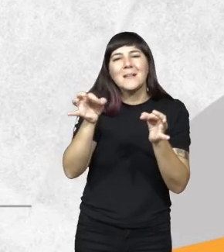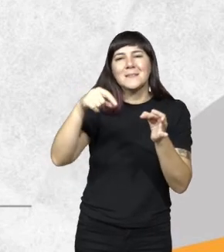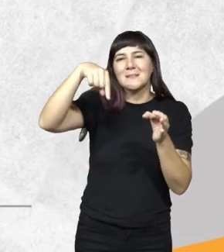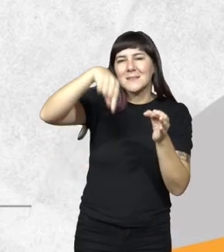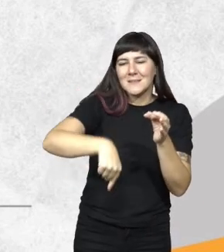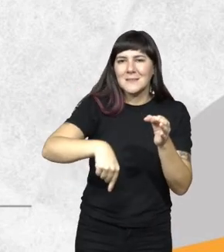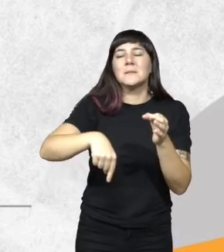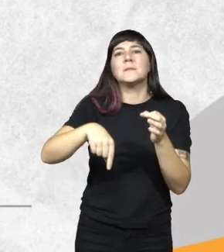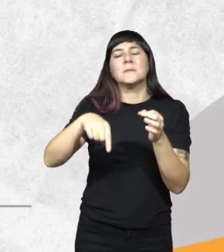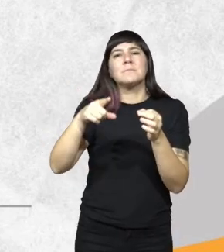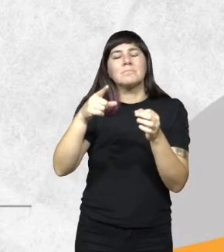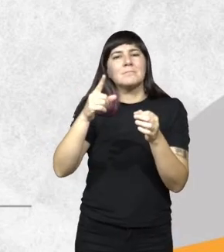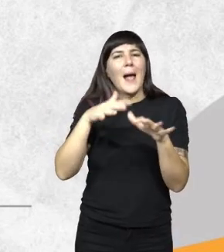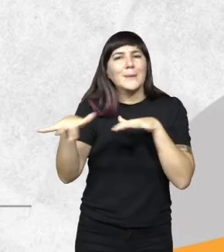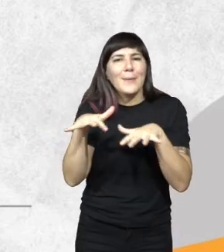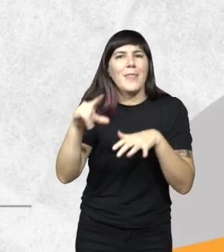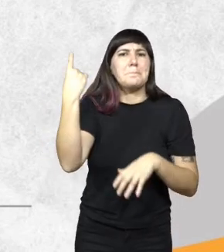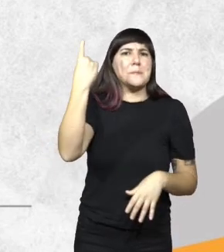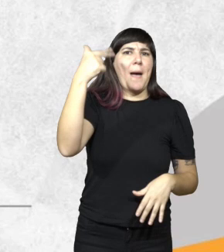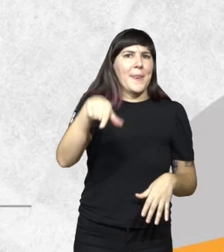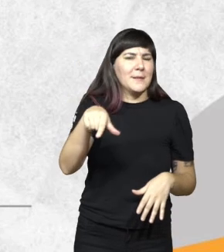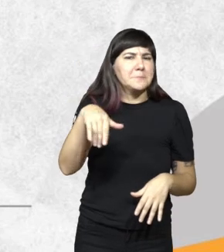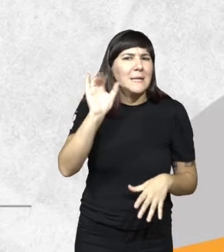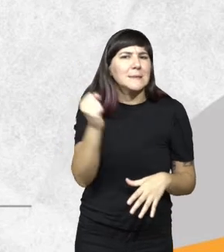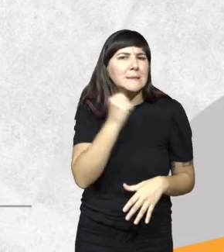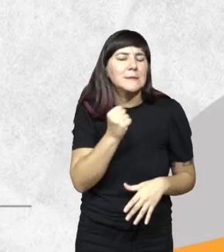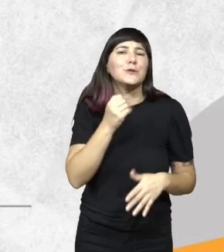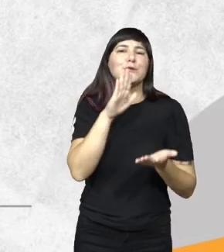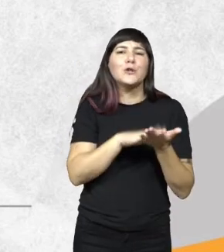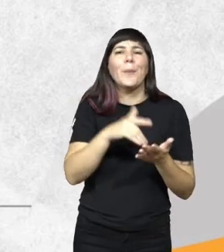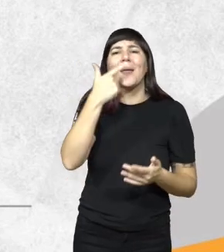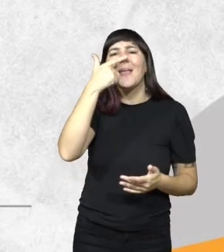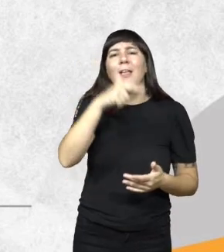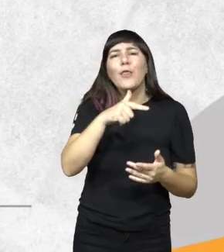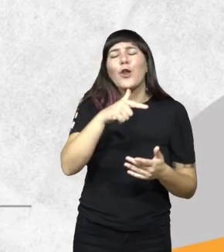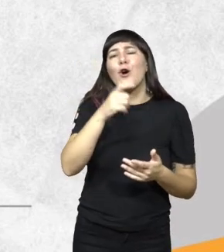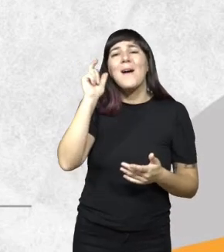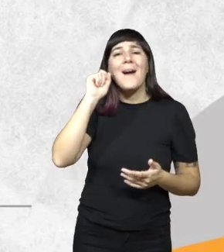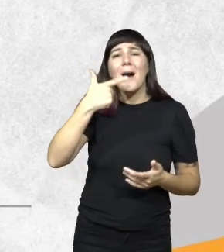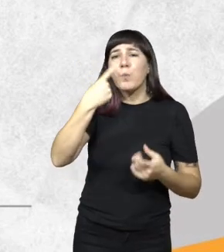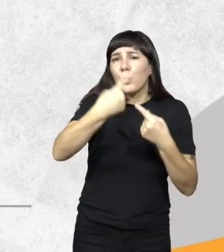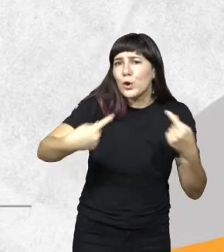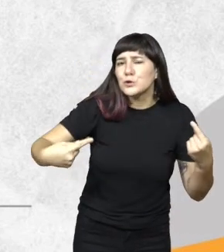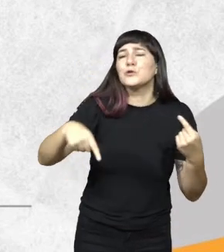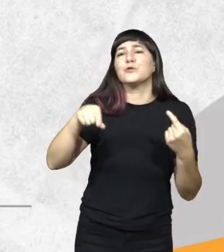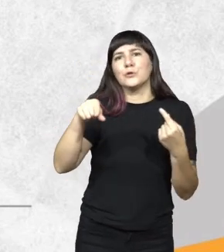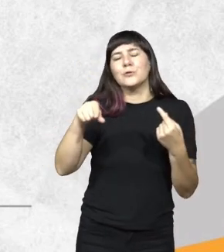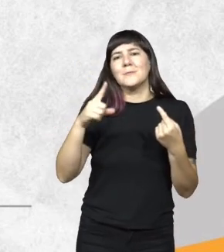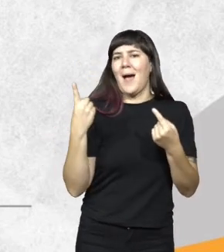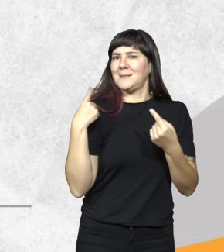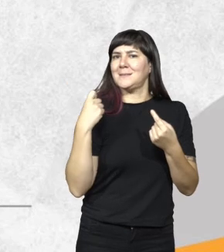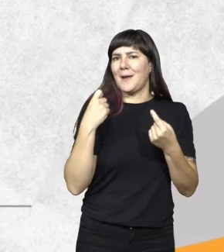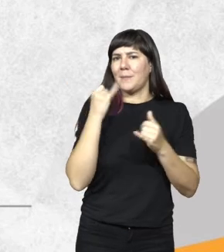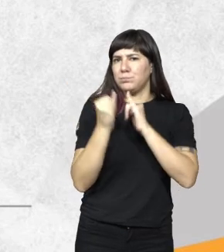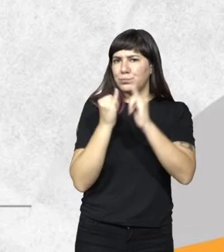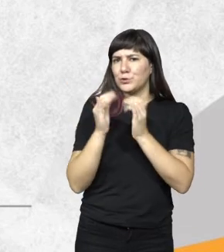actividades productivas primarias, las más importantes, están relacionadas con los hidrocarburos, la industria, ya vamos a ver algunos sectores, pero ayer hablamos de eso,